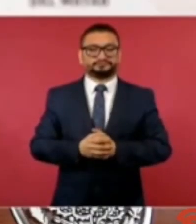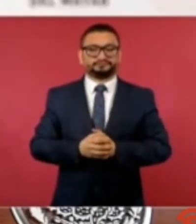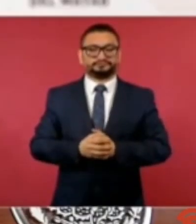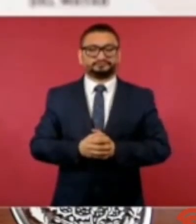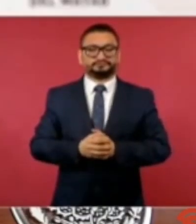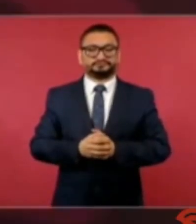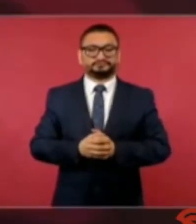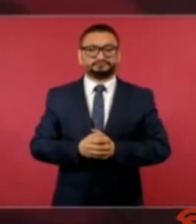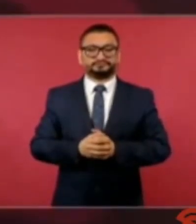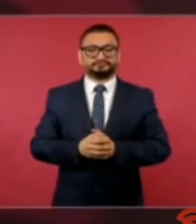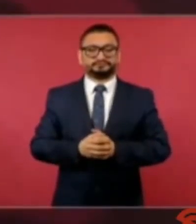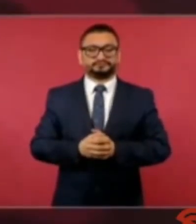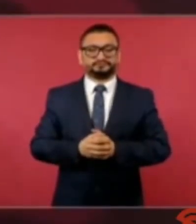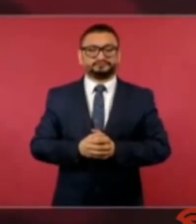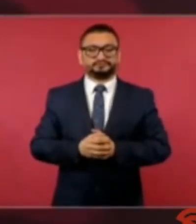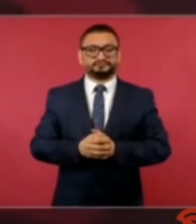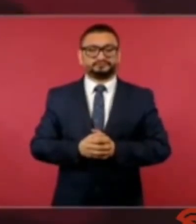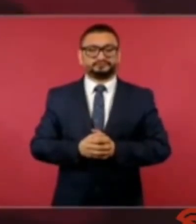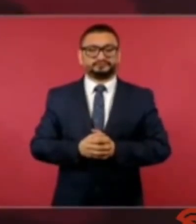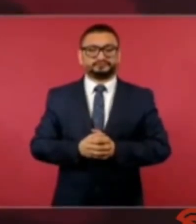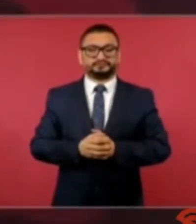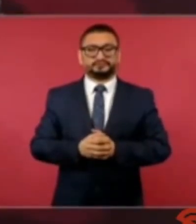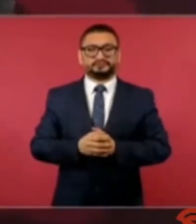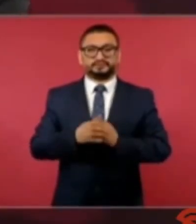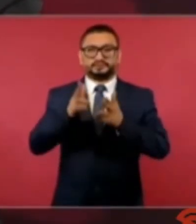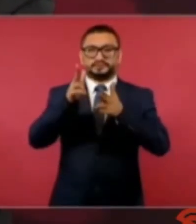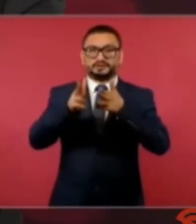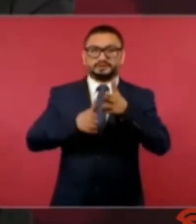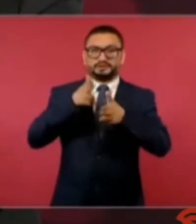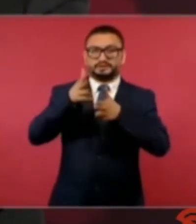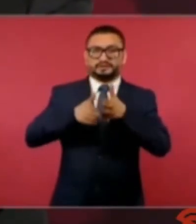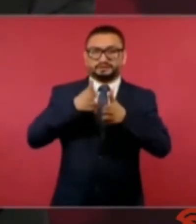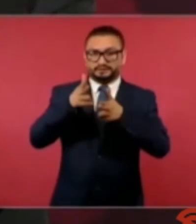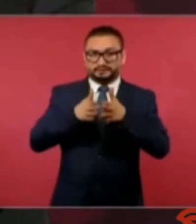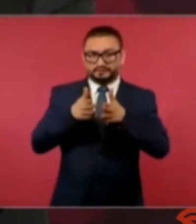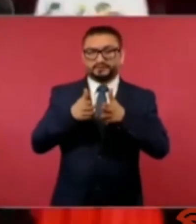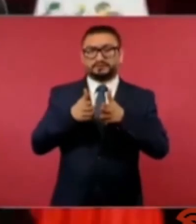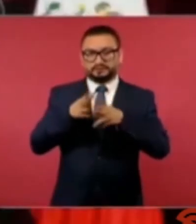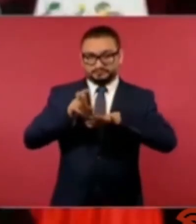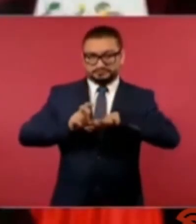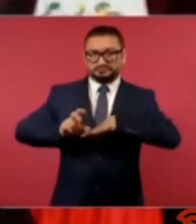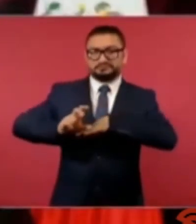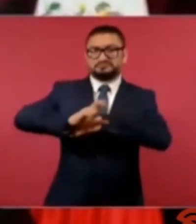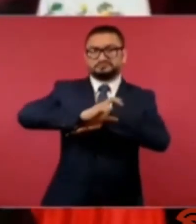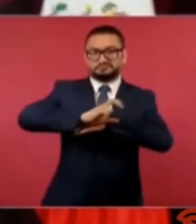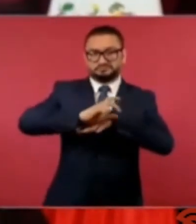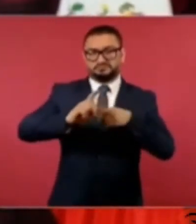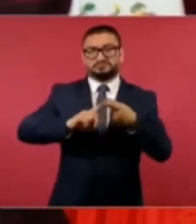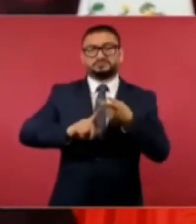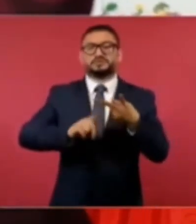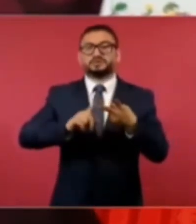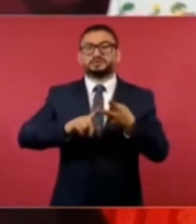están en el Tren Maya dos aeropuertos